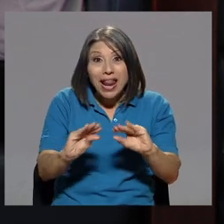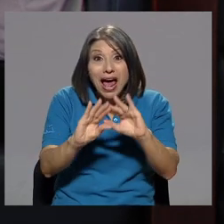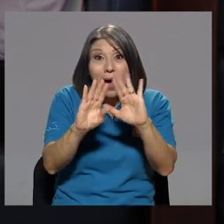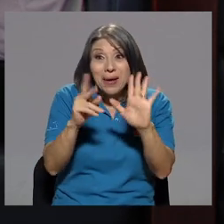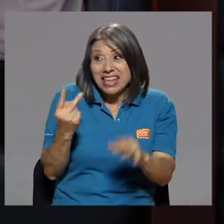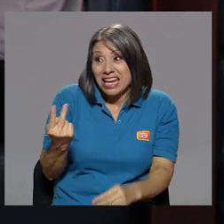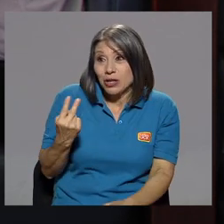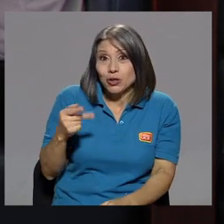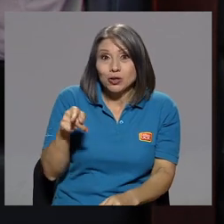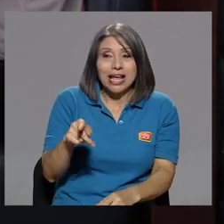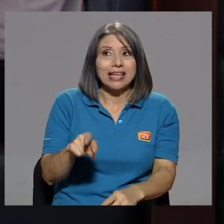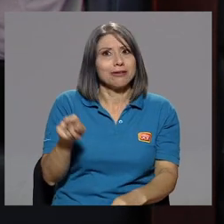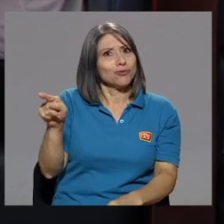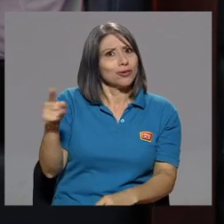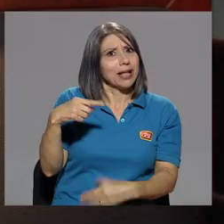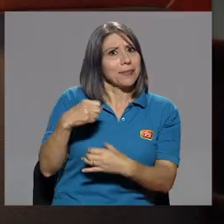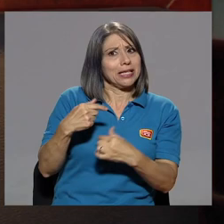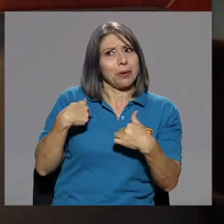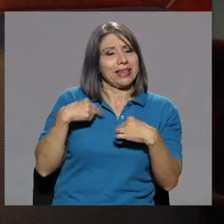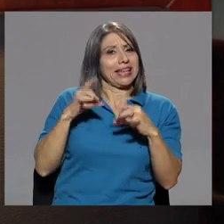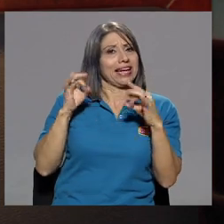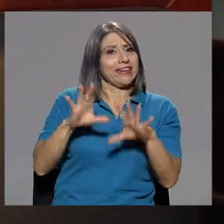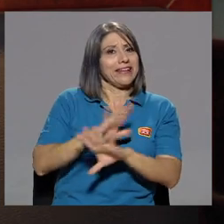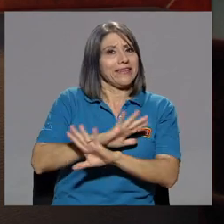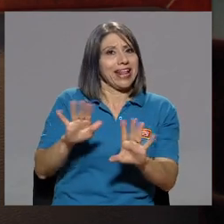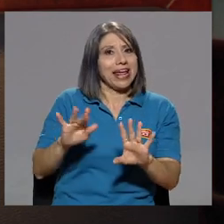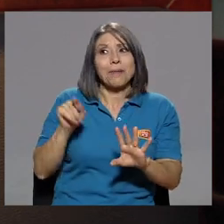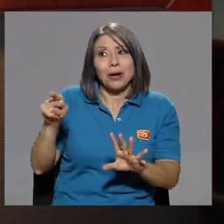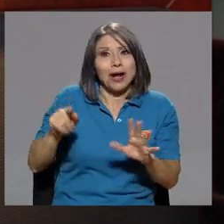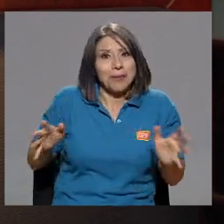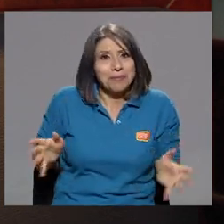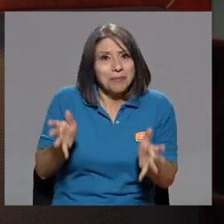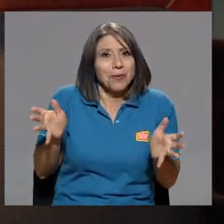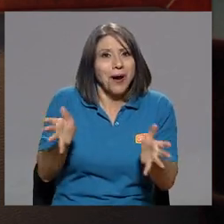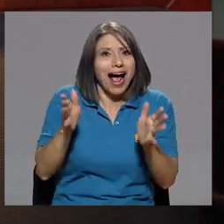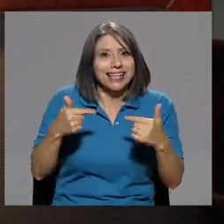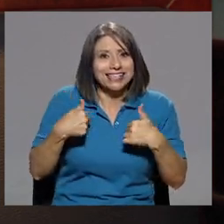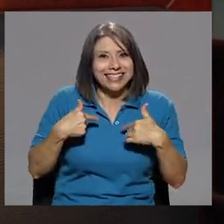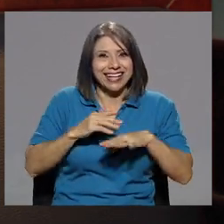Navarrete, vos me hiciste terrible. Pero nada más me empujaste.